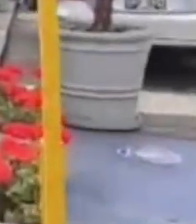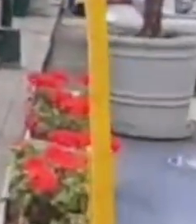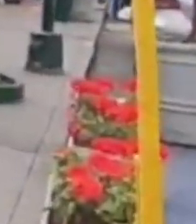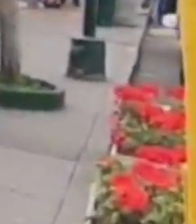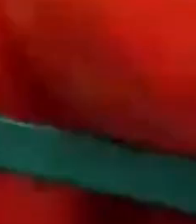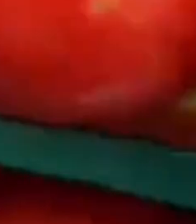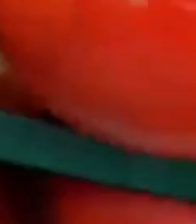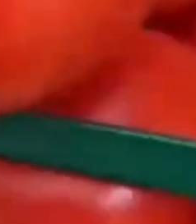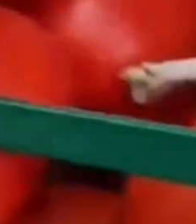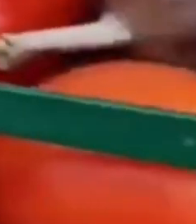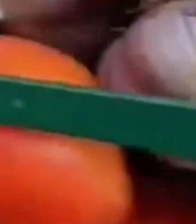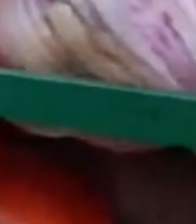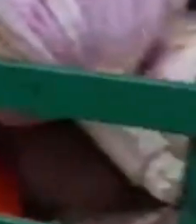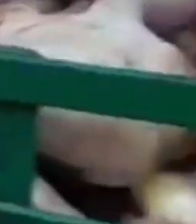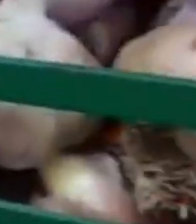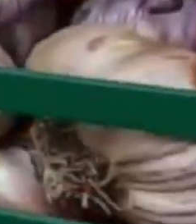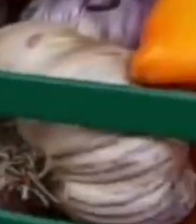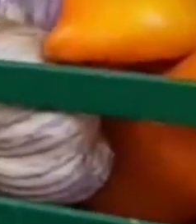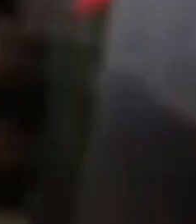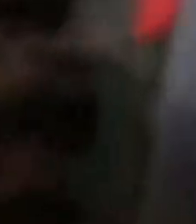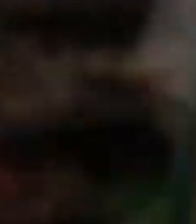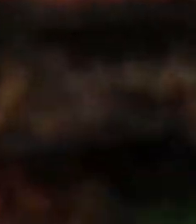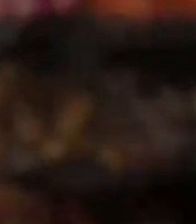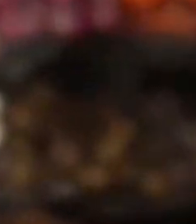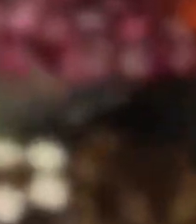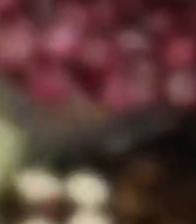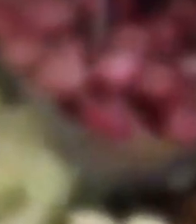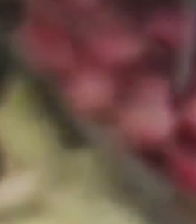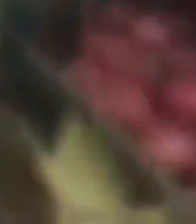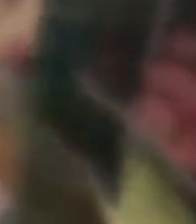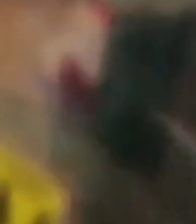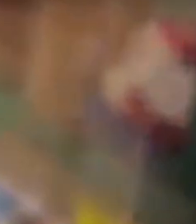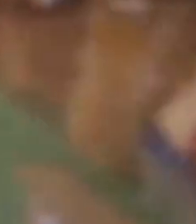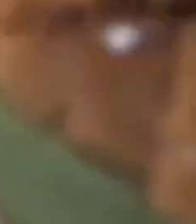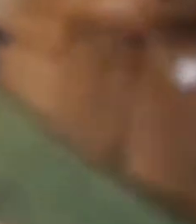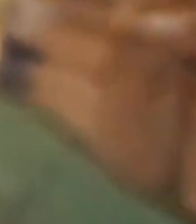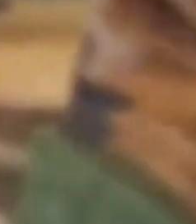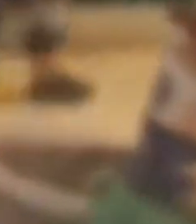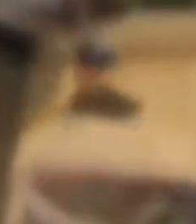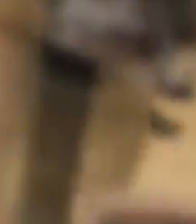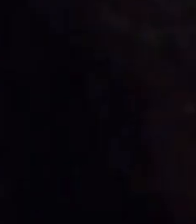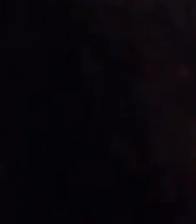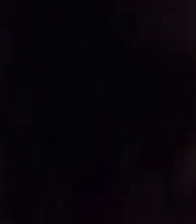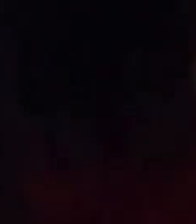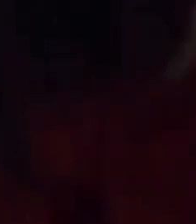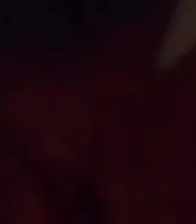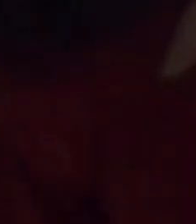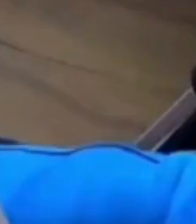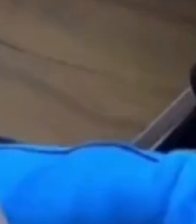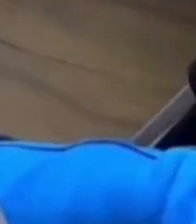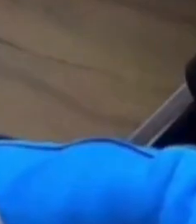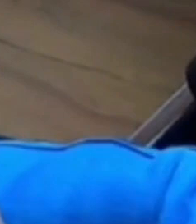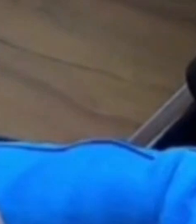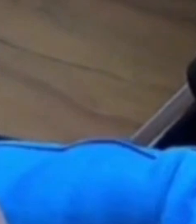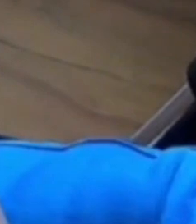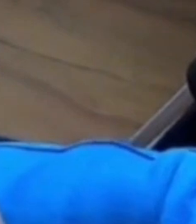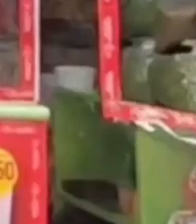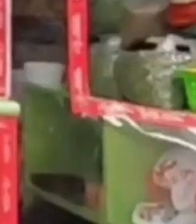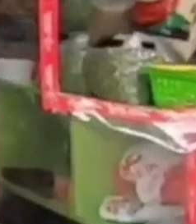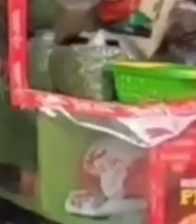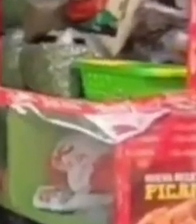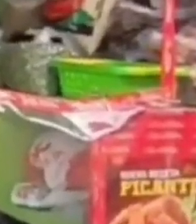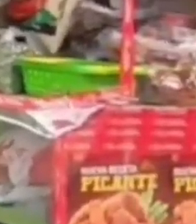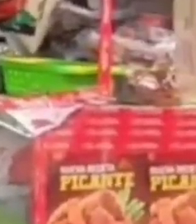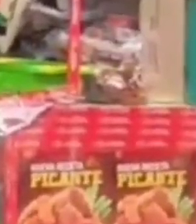Abastécete de alimentos, no de la COVID-19. Sigue estas recomendaciones y evita contagiarte. Organiza tus compras. Realiza una